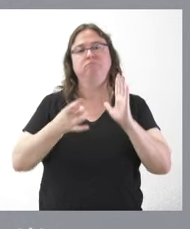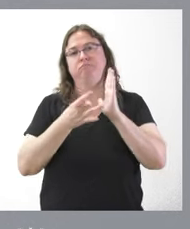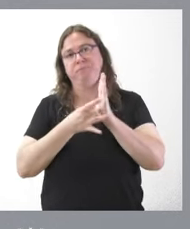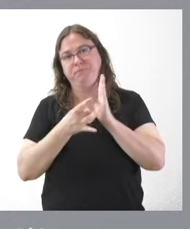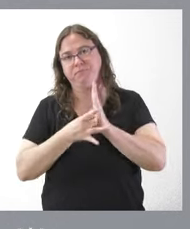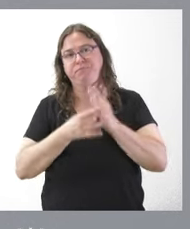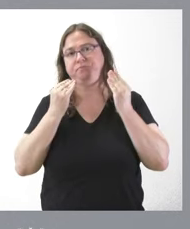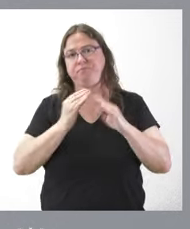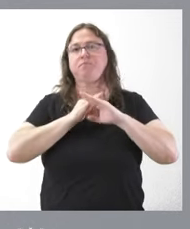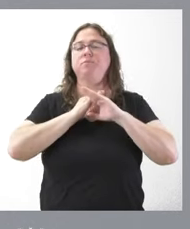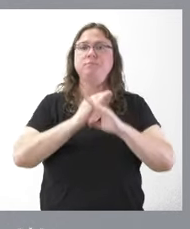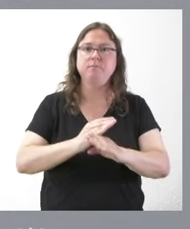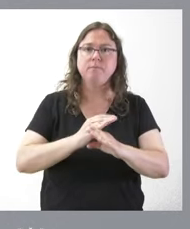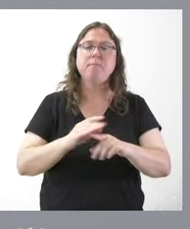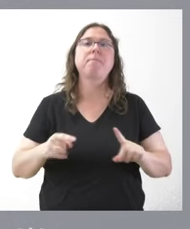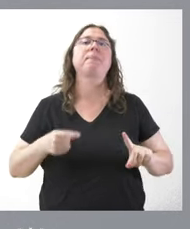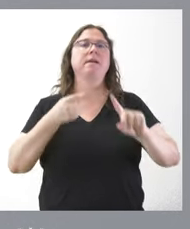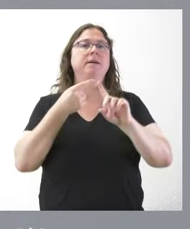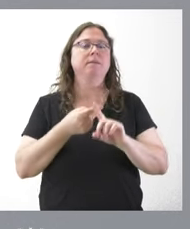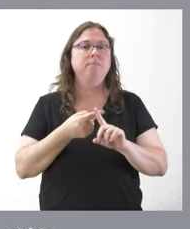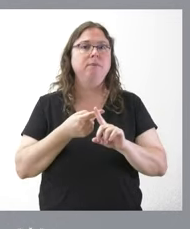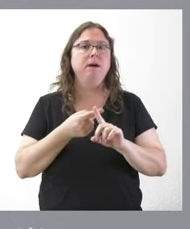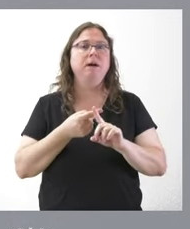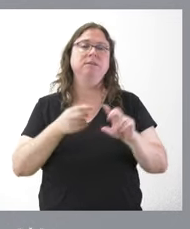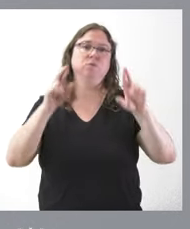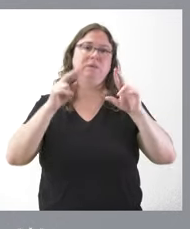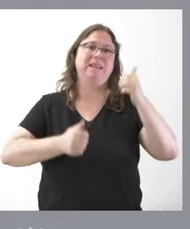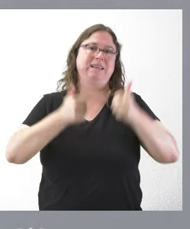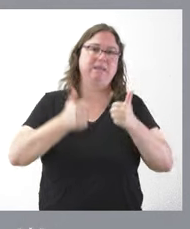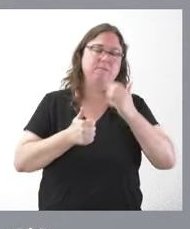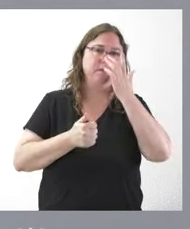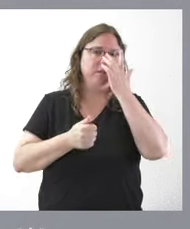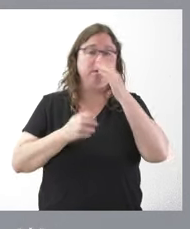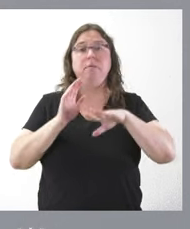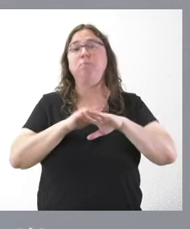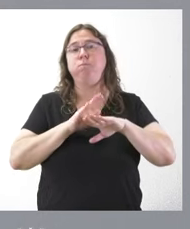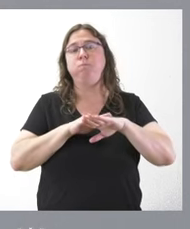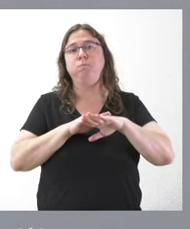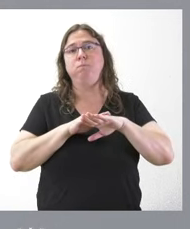suficiente y tengan la fortuna en los exámenes para poder obtener